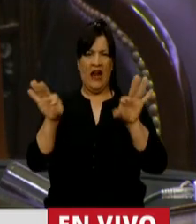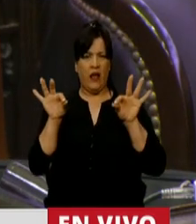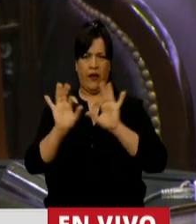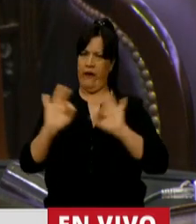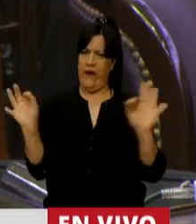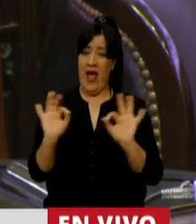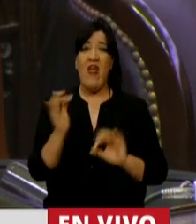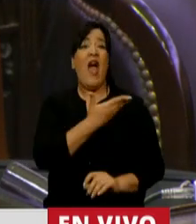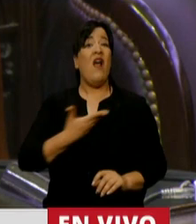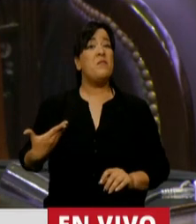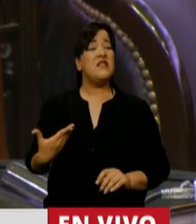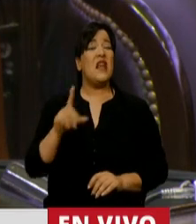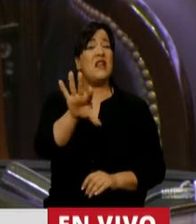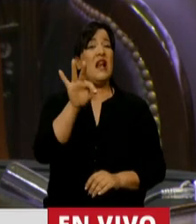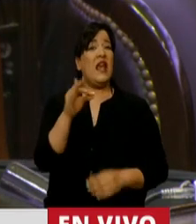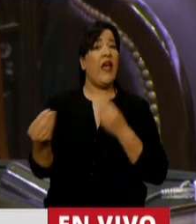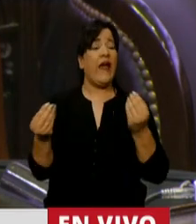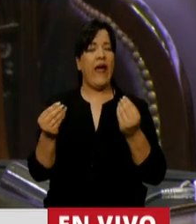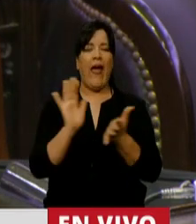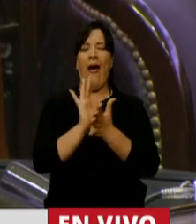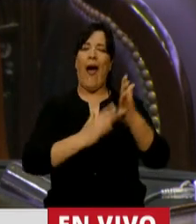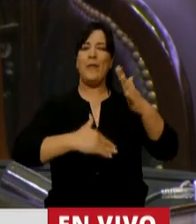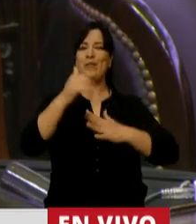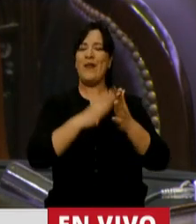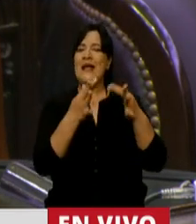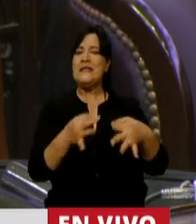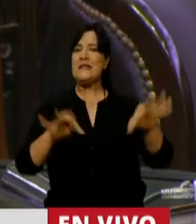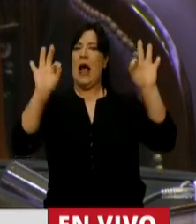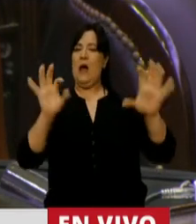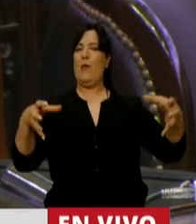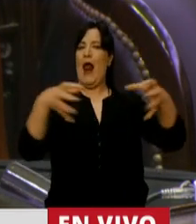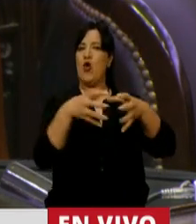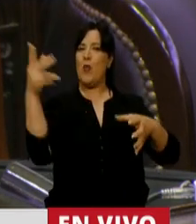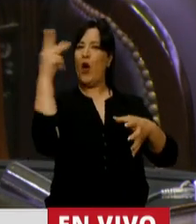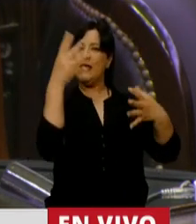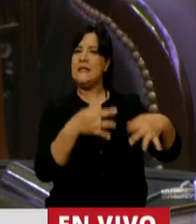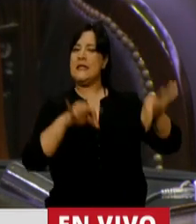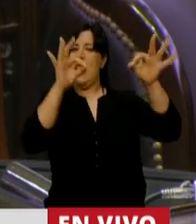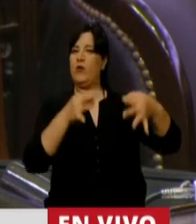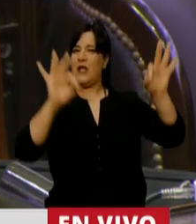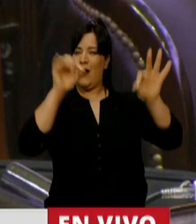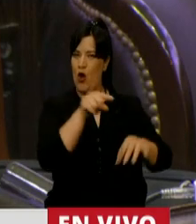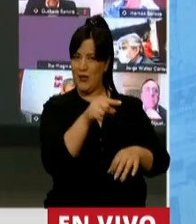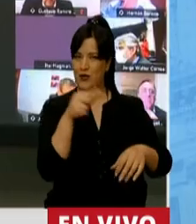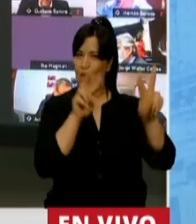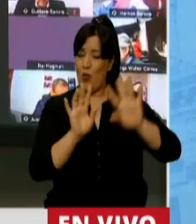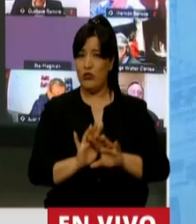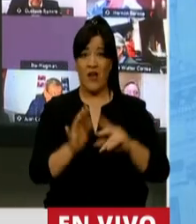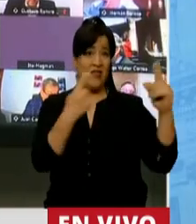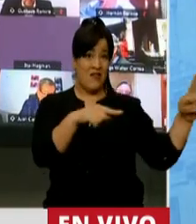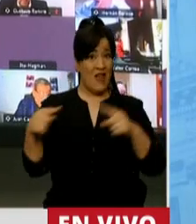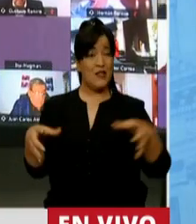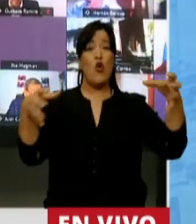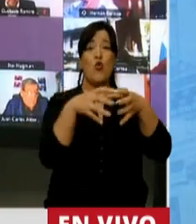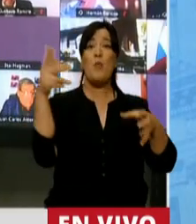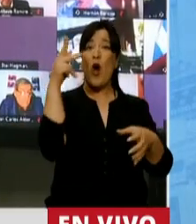Presidente eligió la impunidad para el kirchnerismo. ¿Qué diferencia, no? El kirchnerismo entiende el